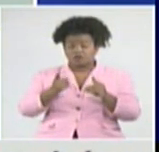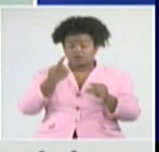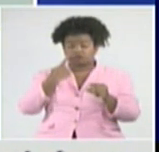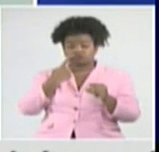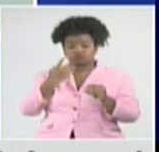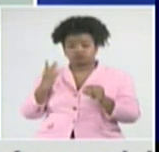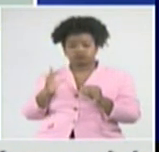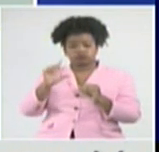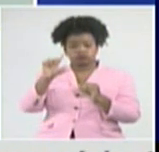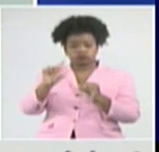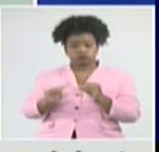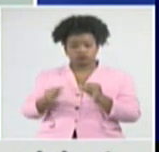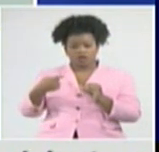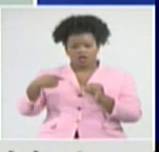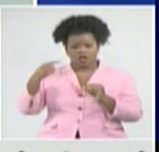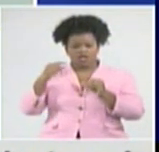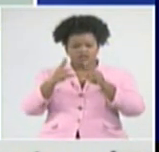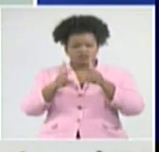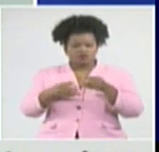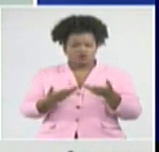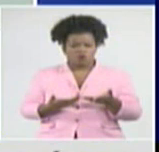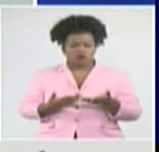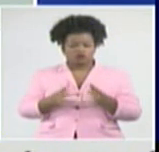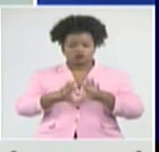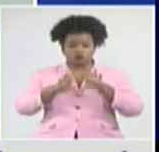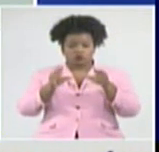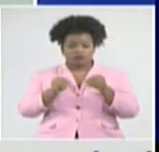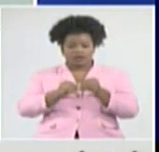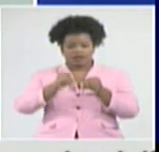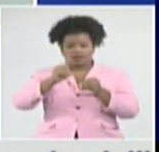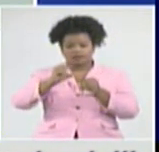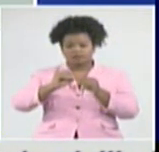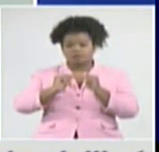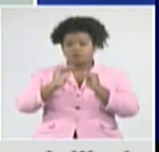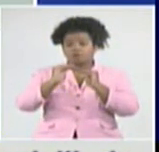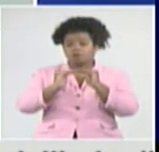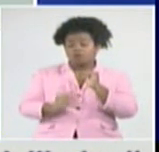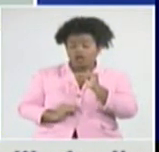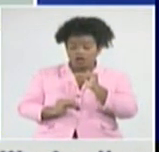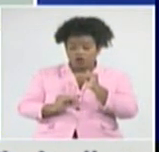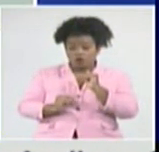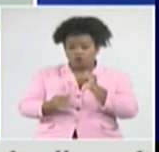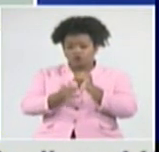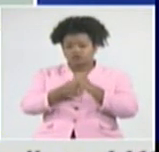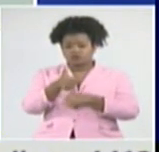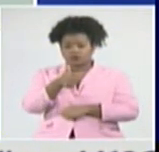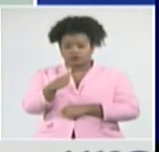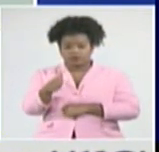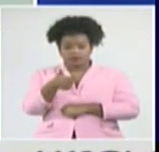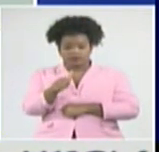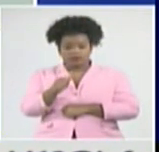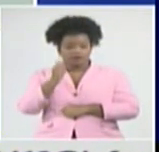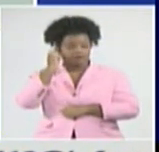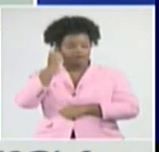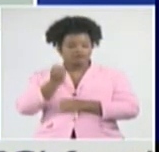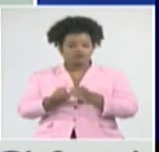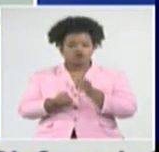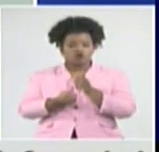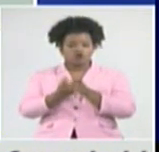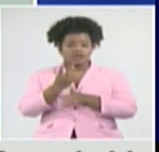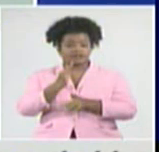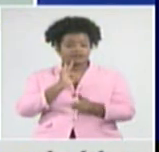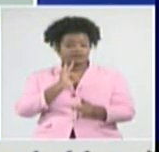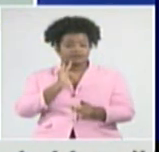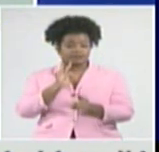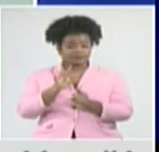día, de ayer, 105 casos menos, en sus 10 municipios, Florencia, la cabeza de la transmisión,